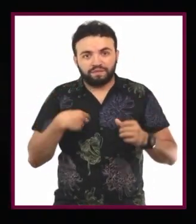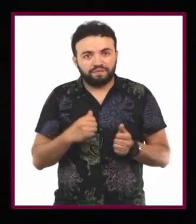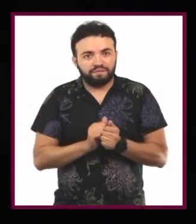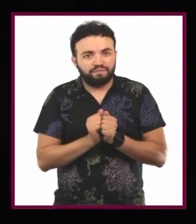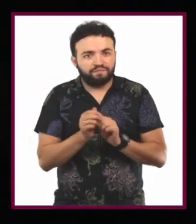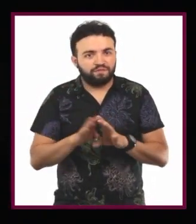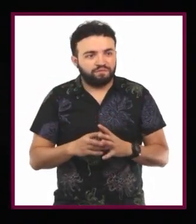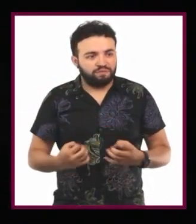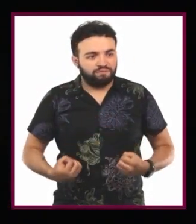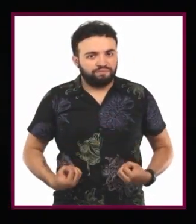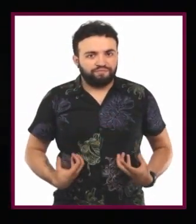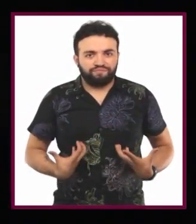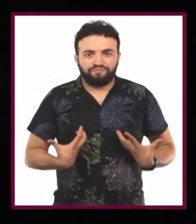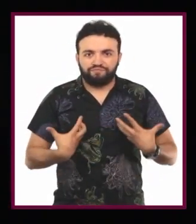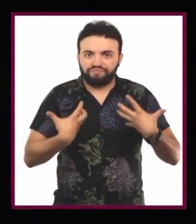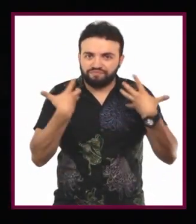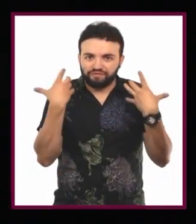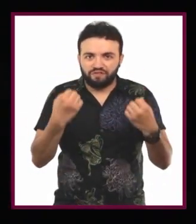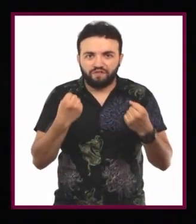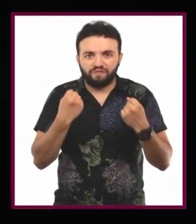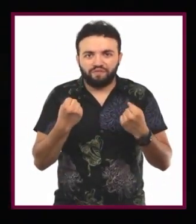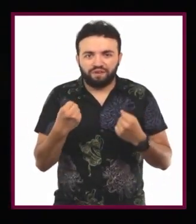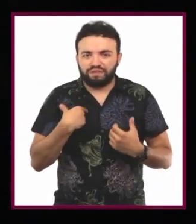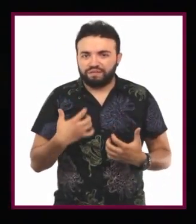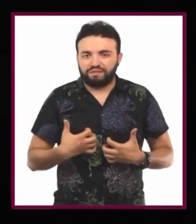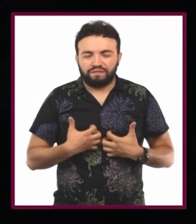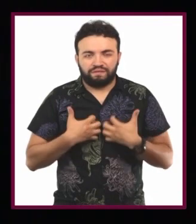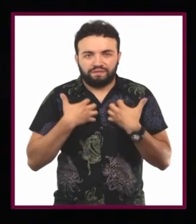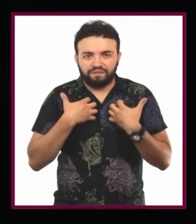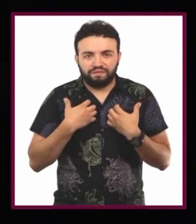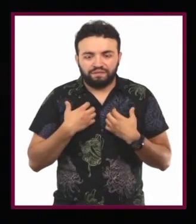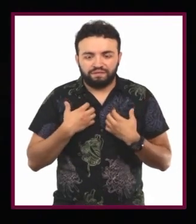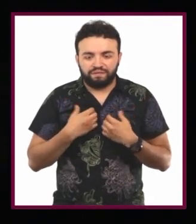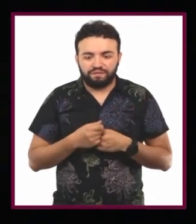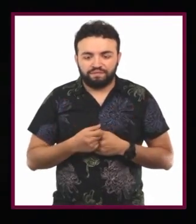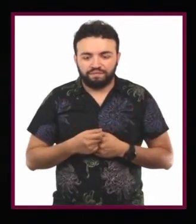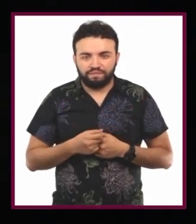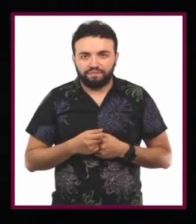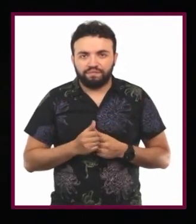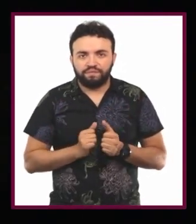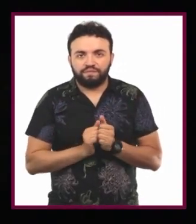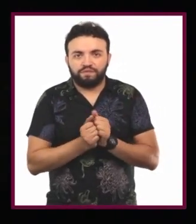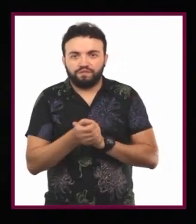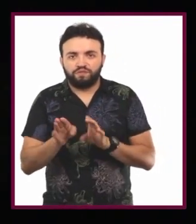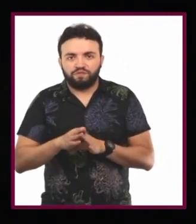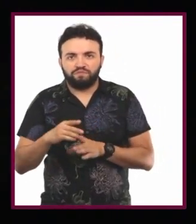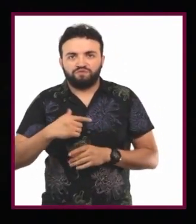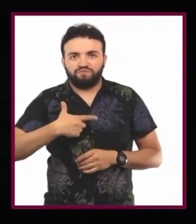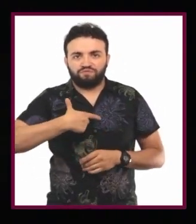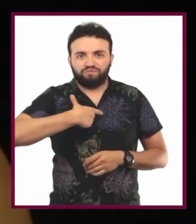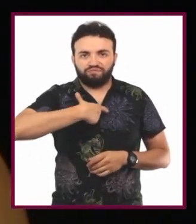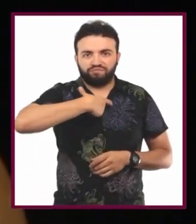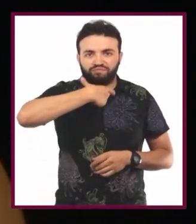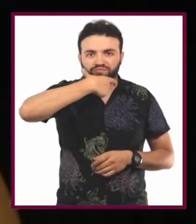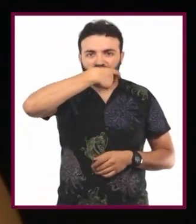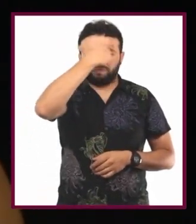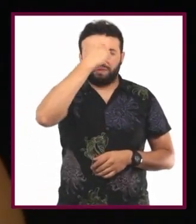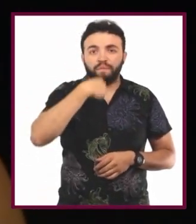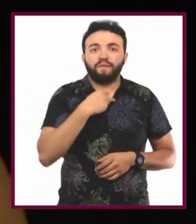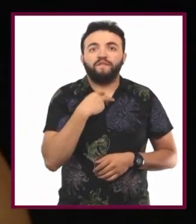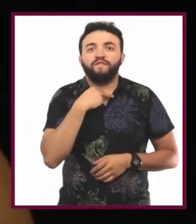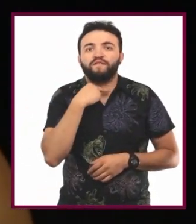empiezo como a incendiarme. Una pequeña chispa se convierte en un incendio a gran escala. Empiezo a subir el tono de mi voz. Me